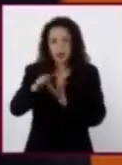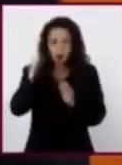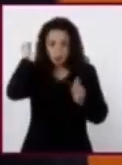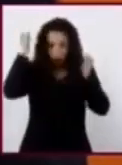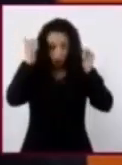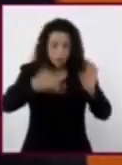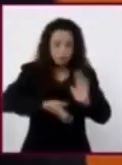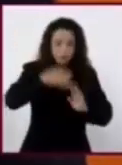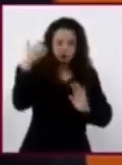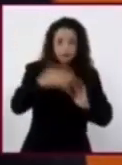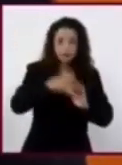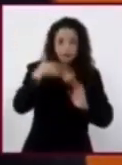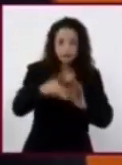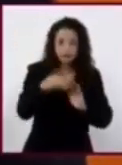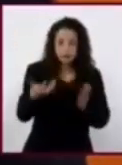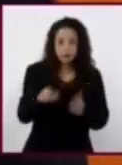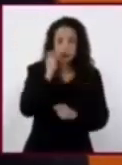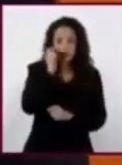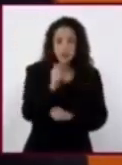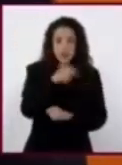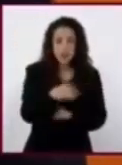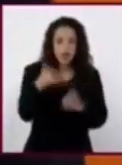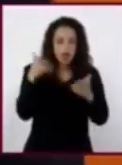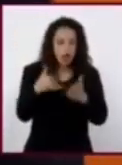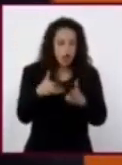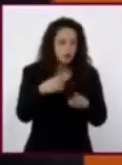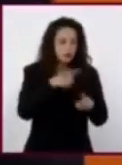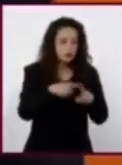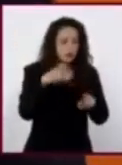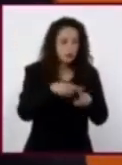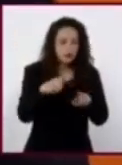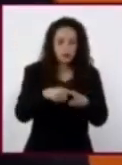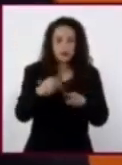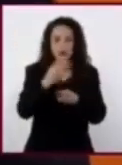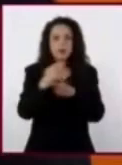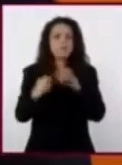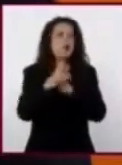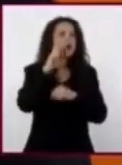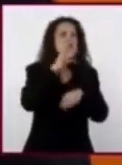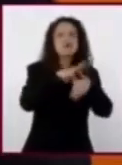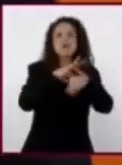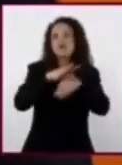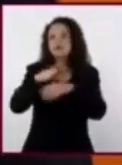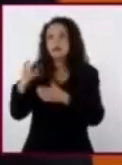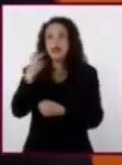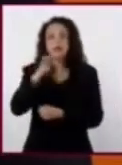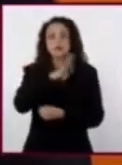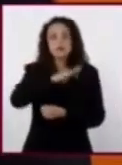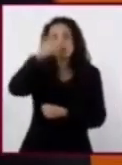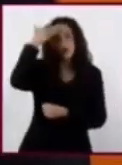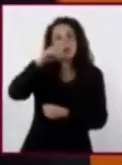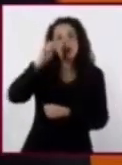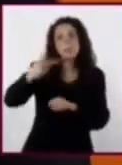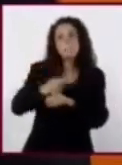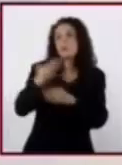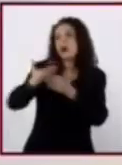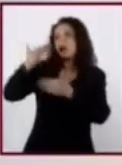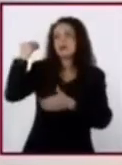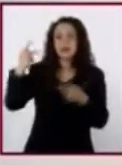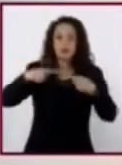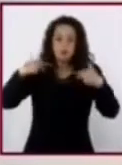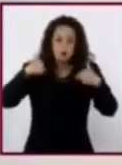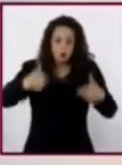a partir del análisis y reconstrucción de fuentes materiales puede conocer el pasado del ser humano.